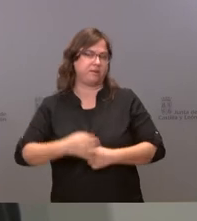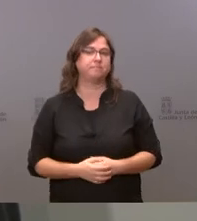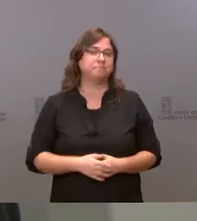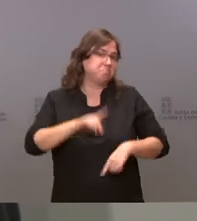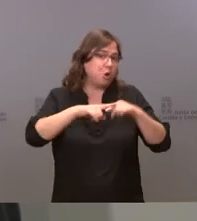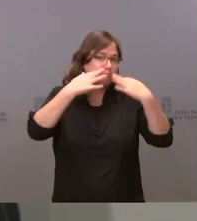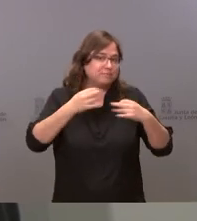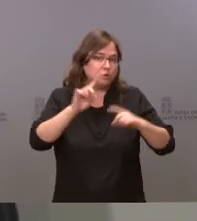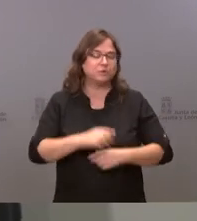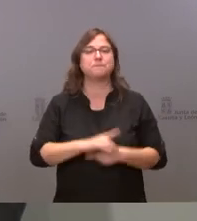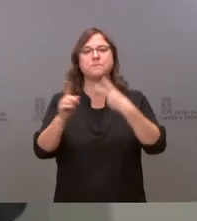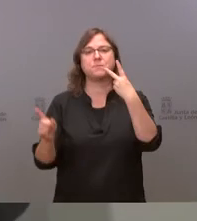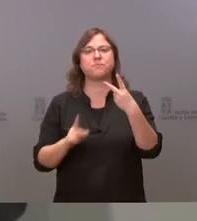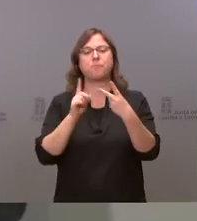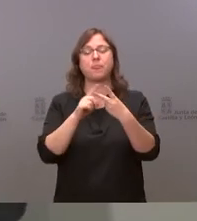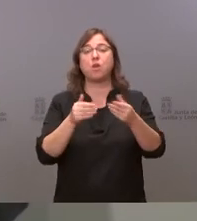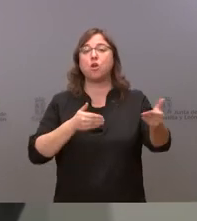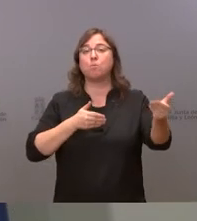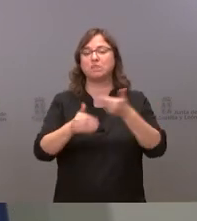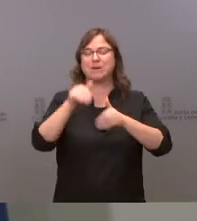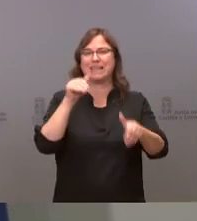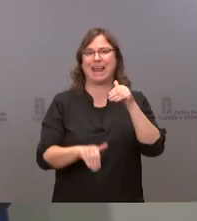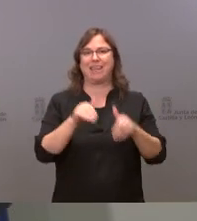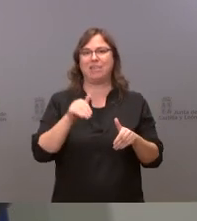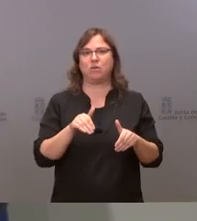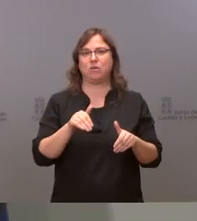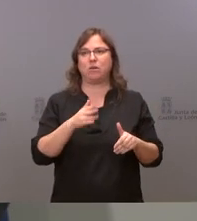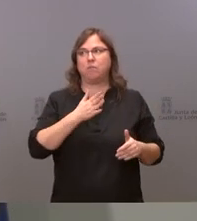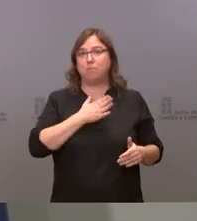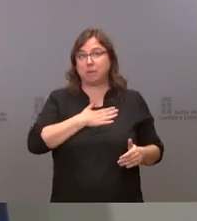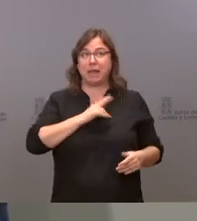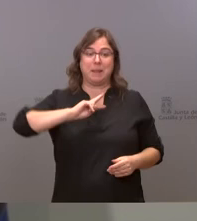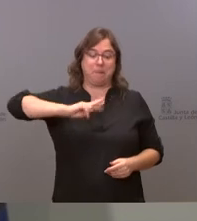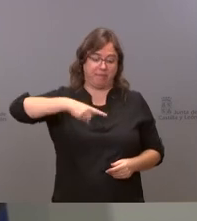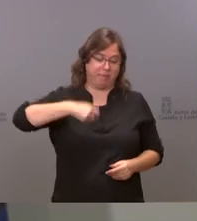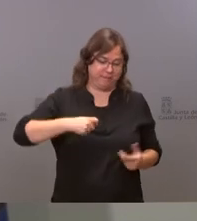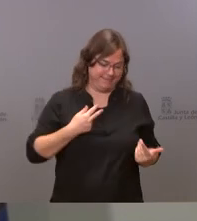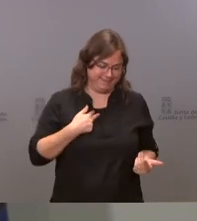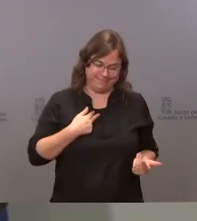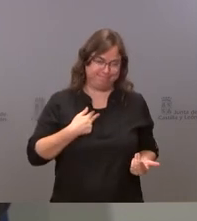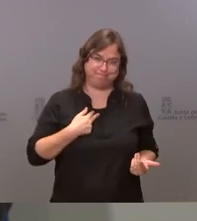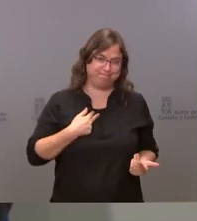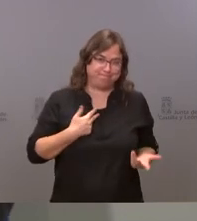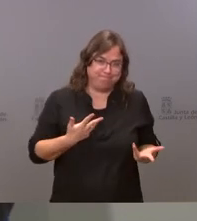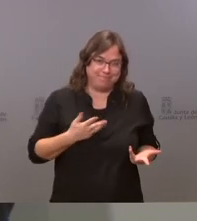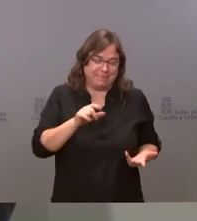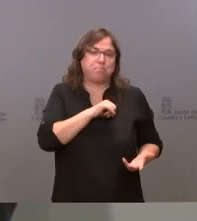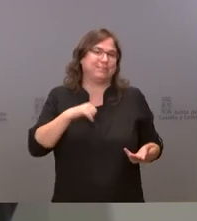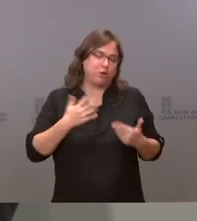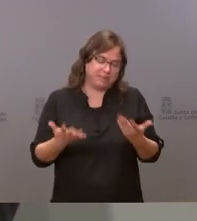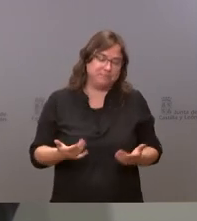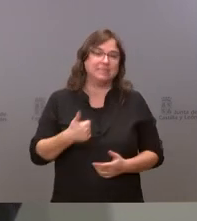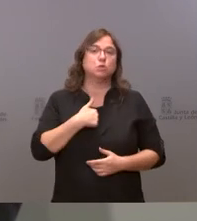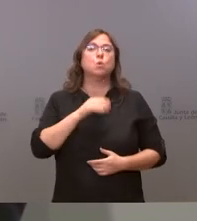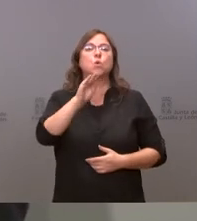sobre el asunto de las próximas elecciones no es una pregunta para el vicepresidente pero tiene usted intención